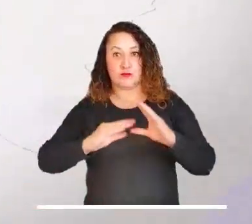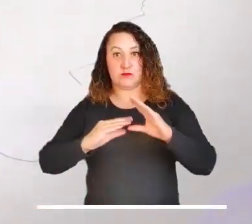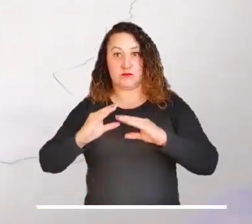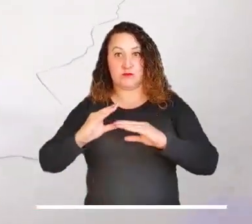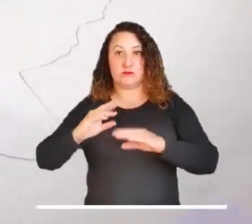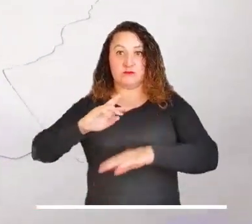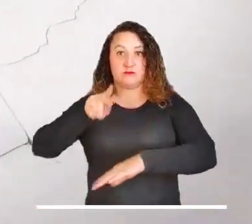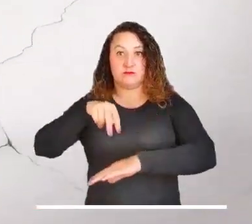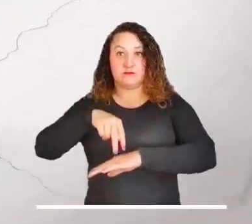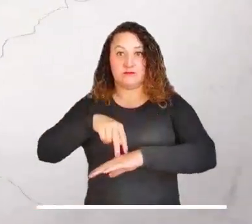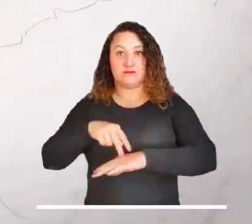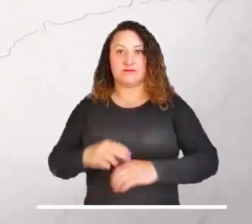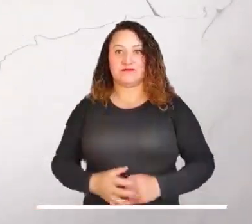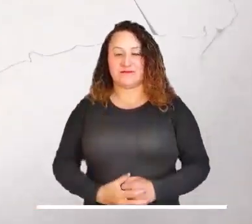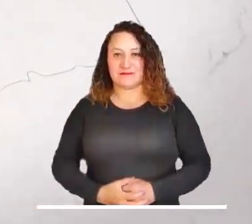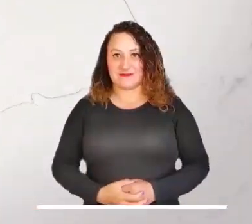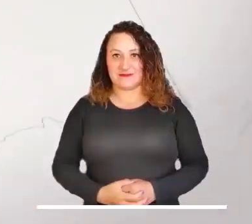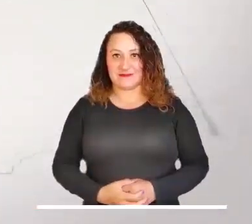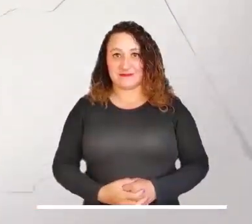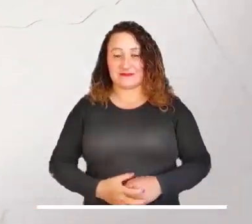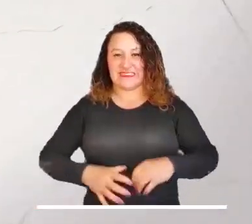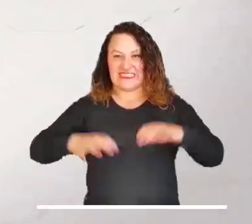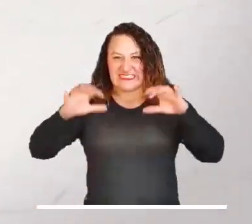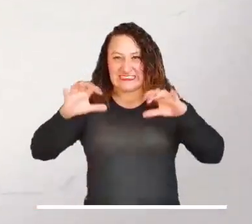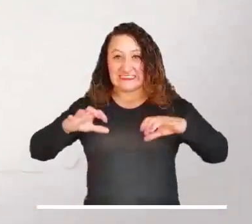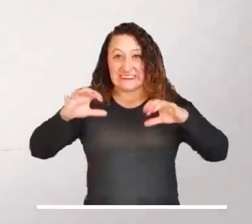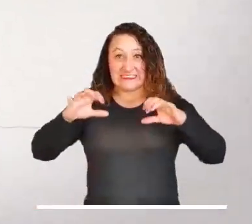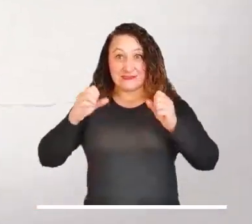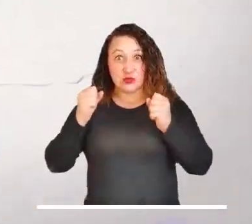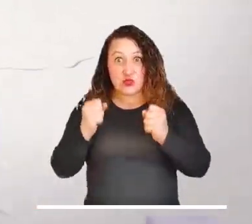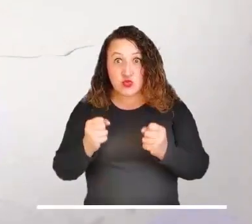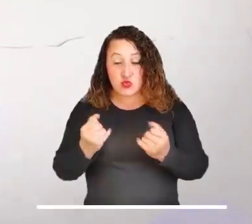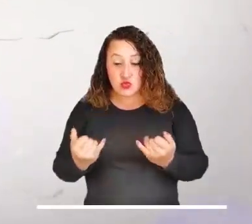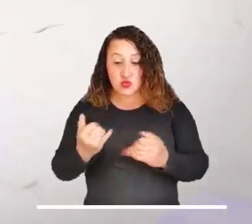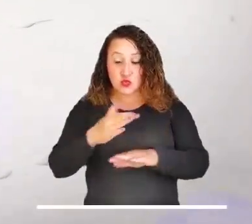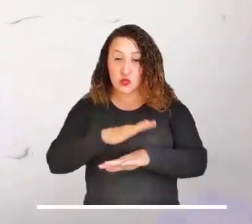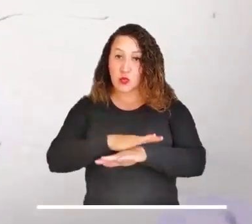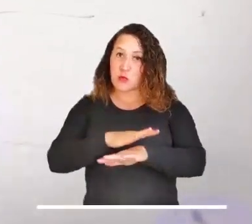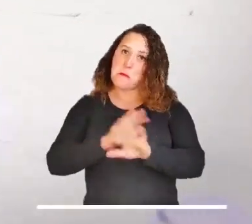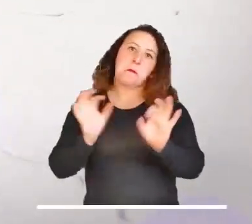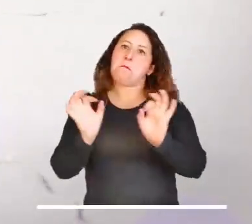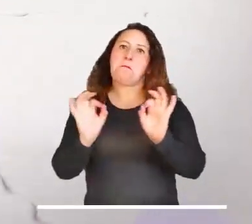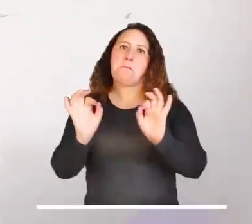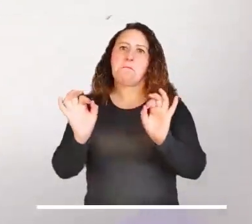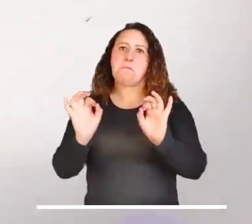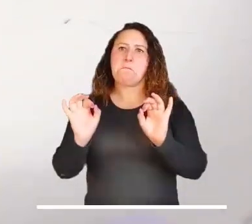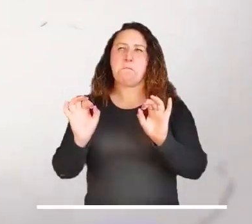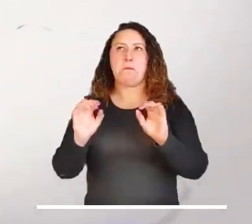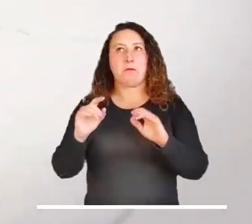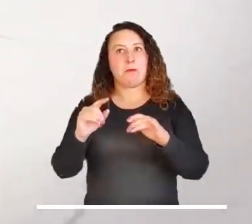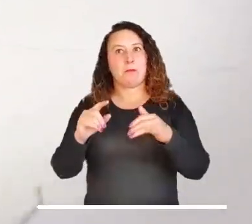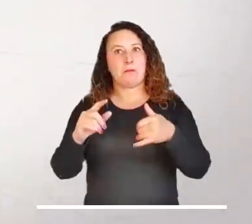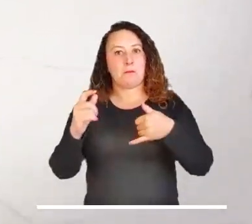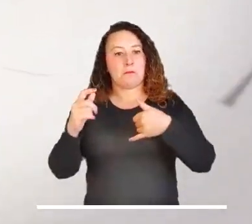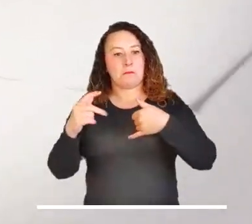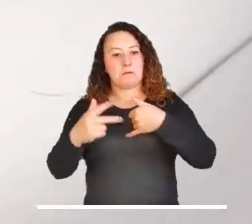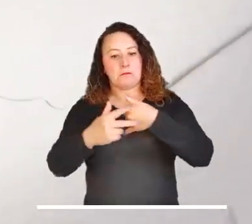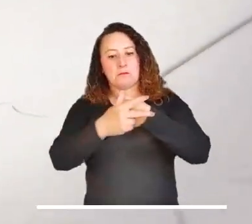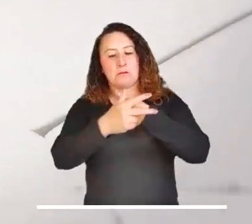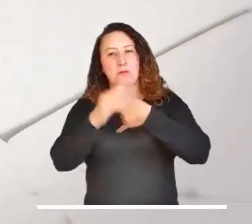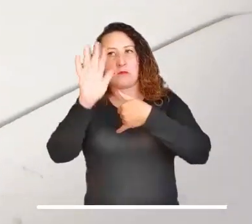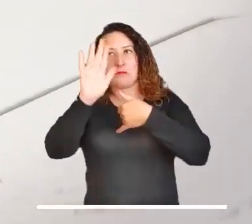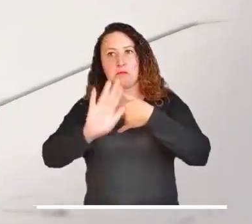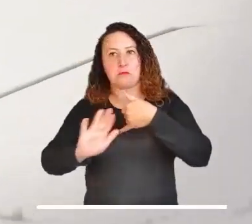Valle del Cauca, Cauca y Nariño. No se prevén aguaceros durante la tarde en la totalidad de departamentos